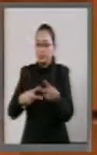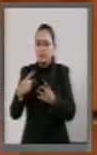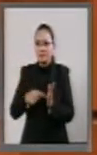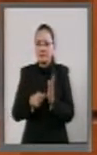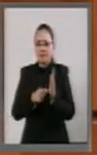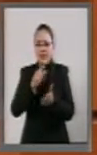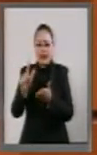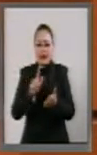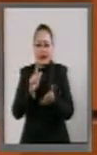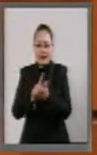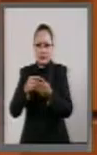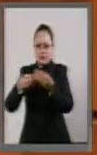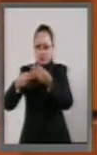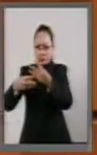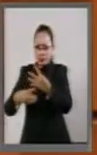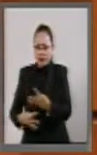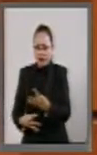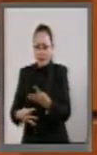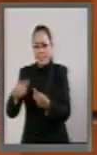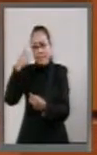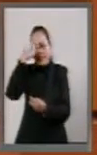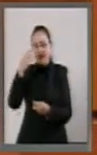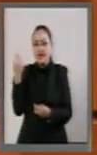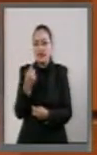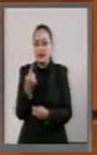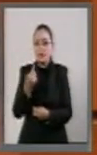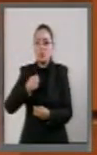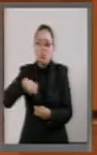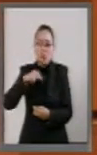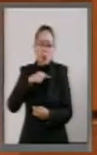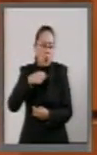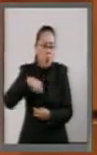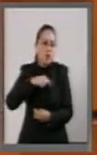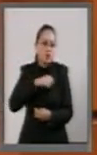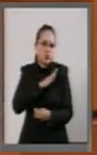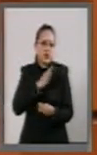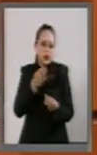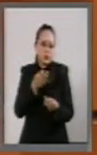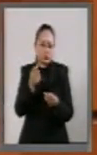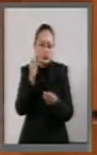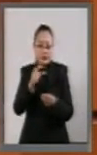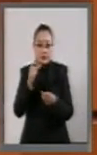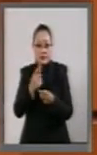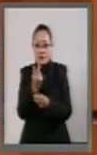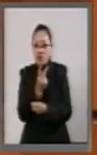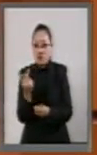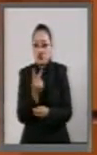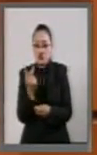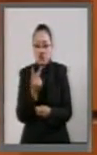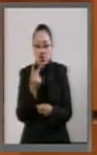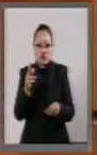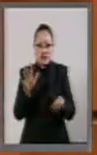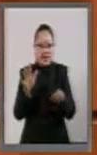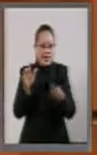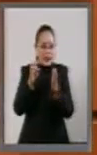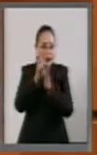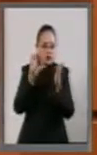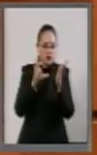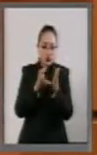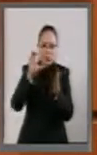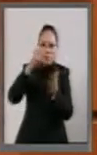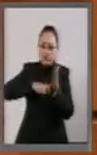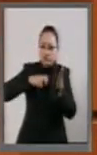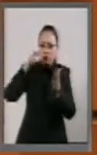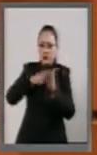secundarias que van a hacer que podamos cerrar el círculo de estas dos reformas constitucionales que